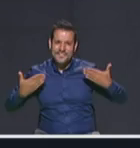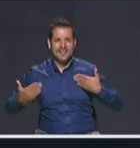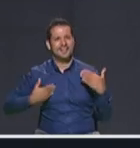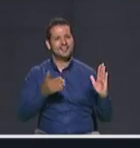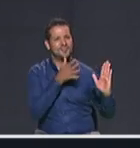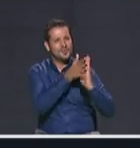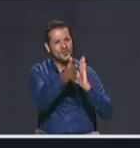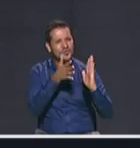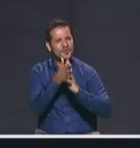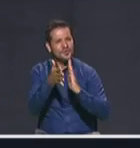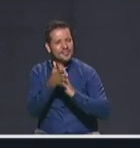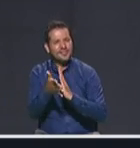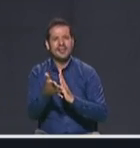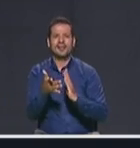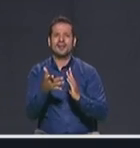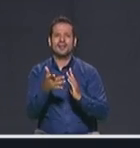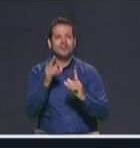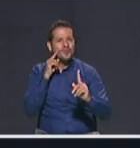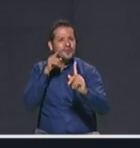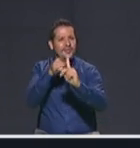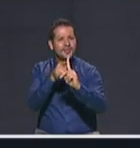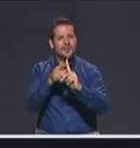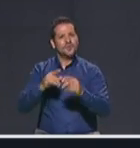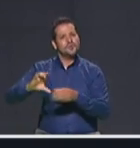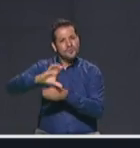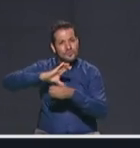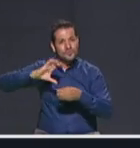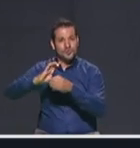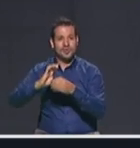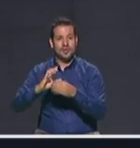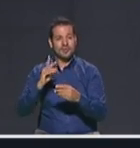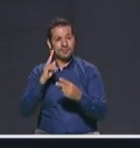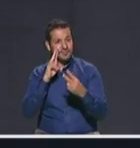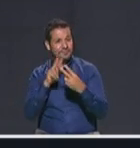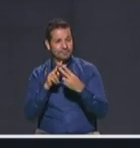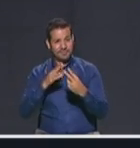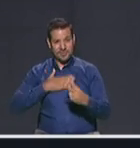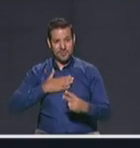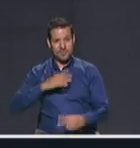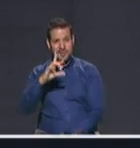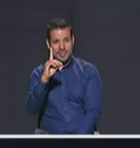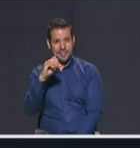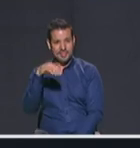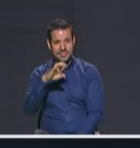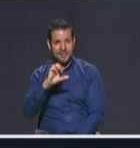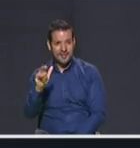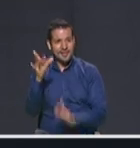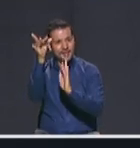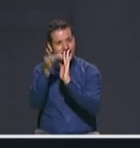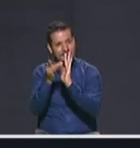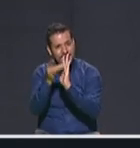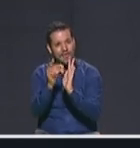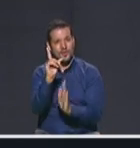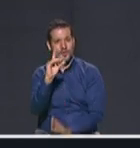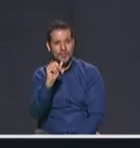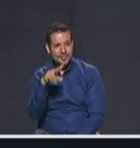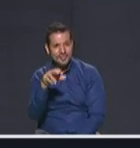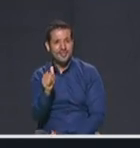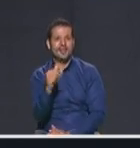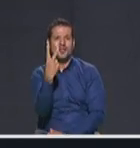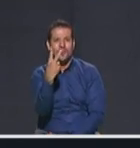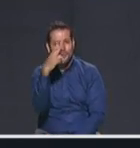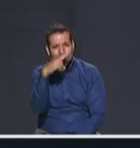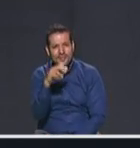cuál es nuestra visión de ciudad. Para los que no me conocen, mi nombre es Daniel Quintero, estoy casado con Diana, tenemos dos bebés